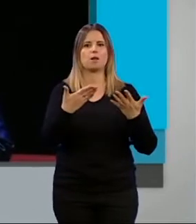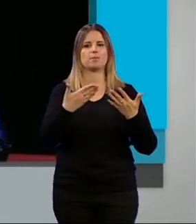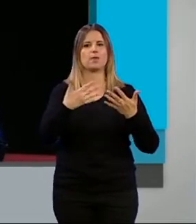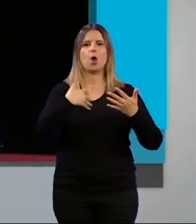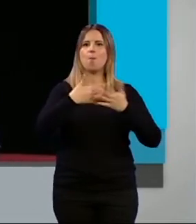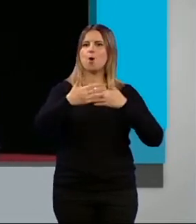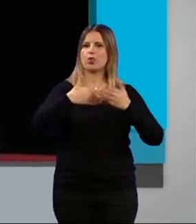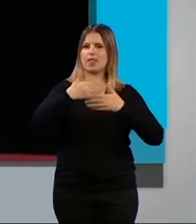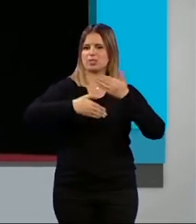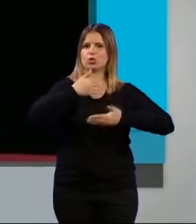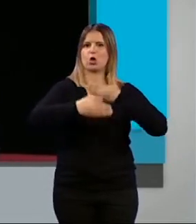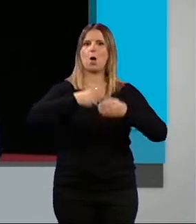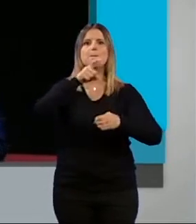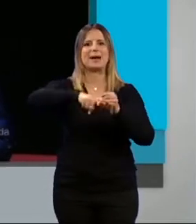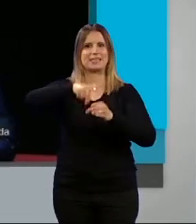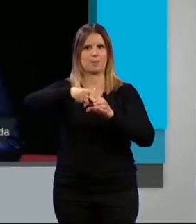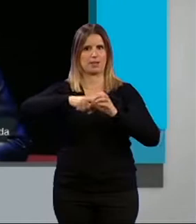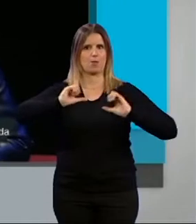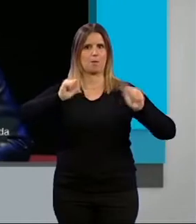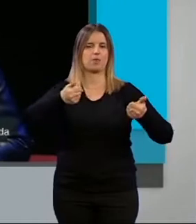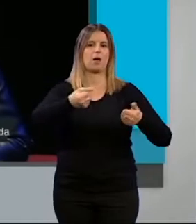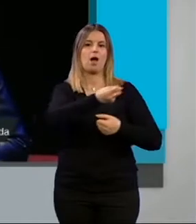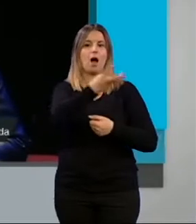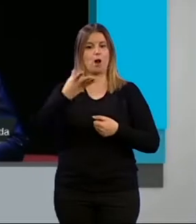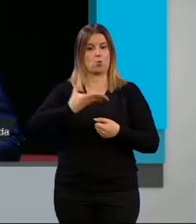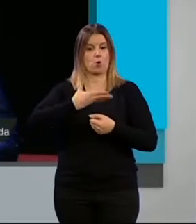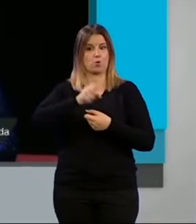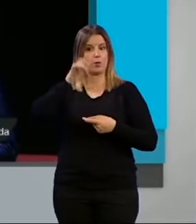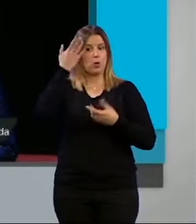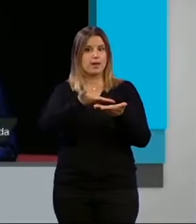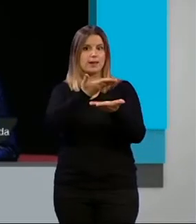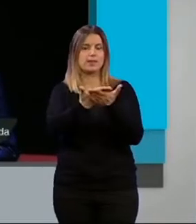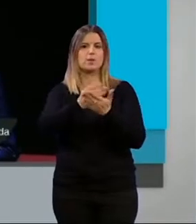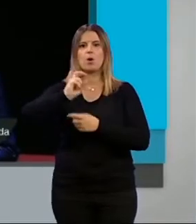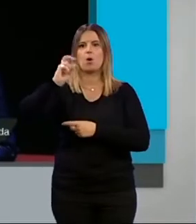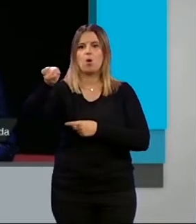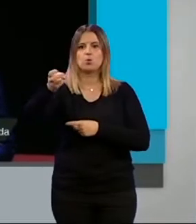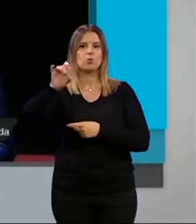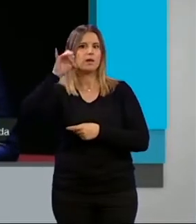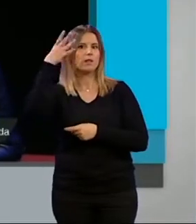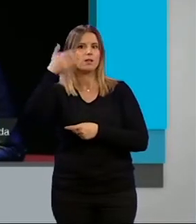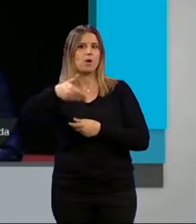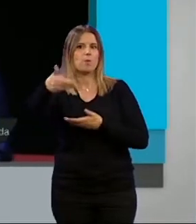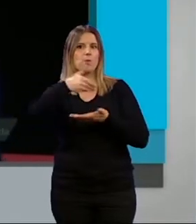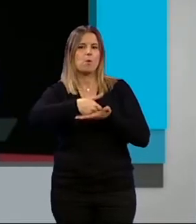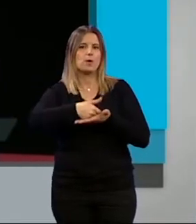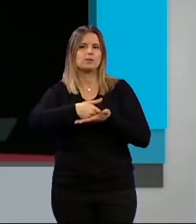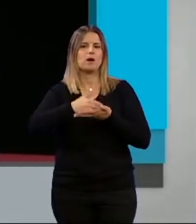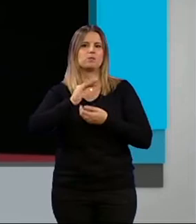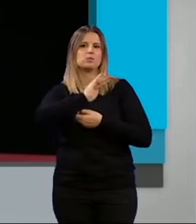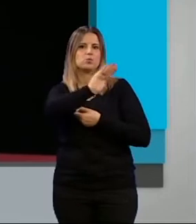participativos. Unos serán a iniciativas del propio ayuntamiento y otros serán a iniciativas o propuestas de los propios